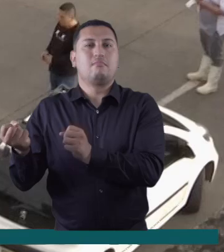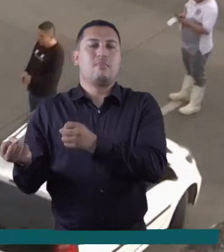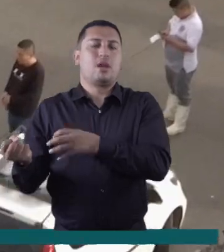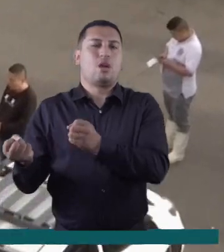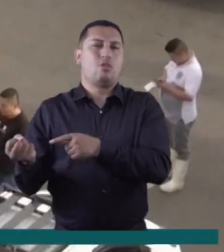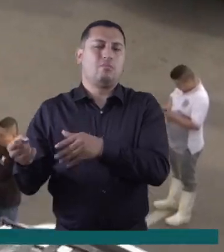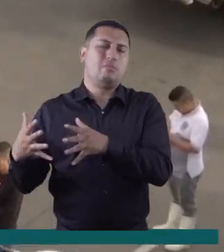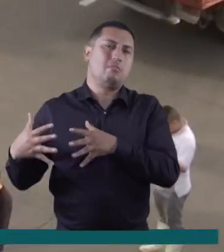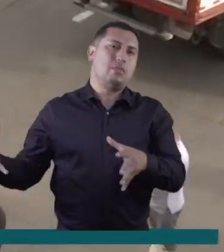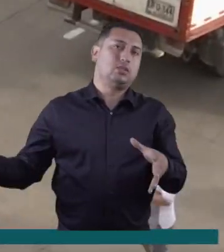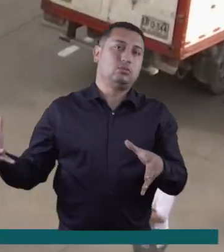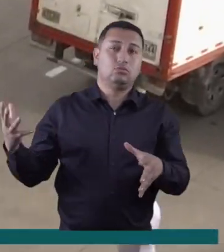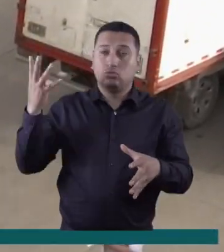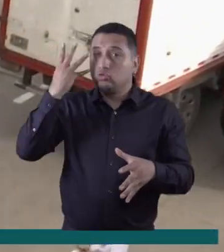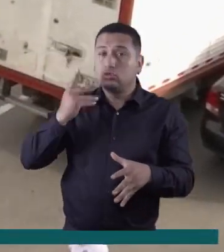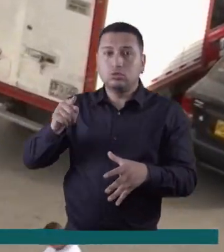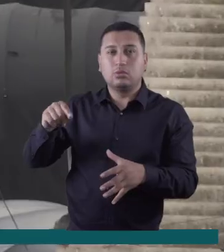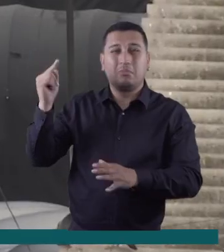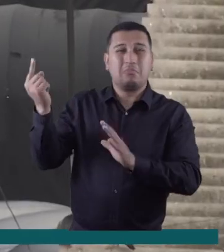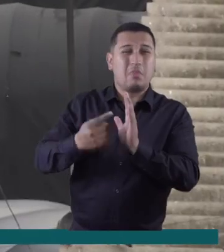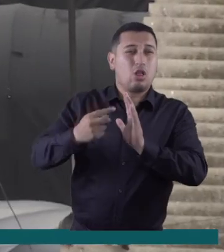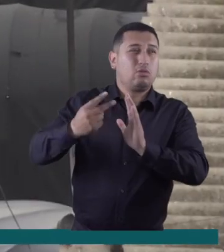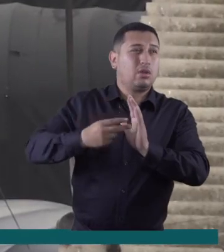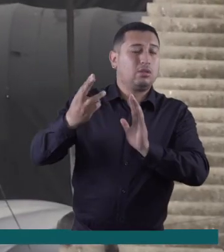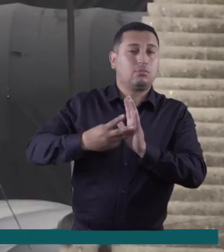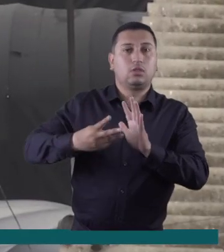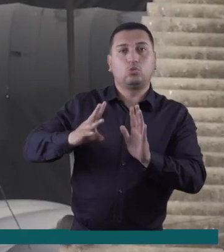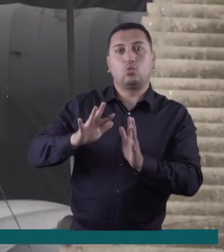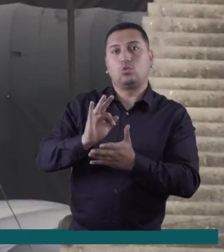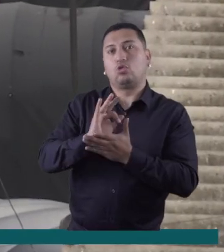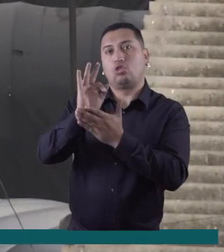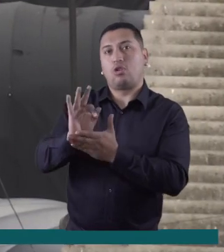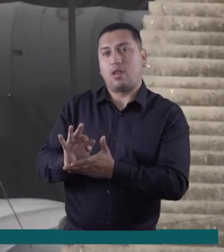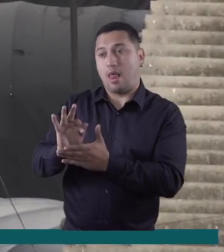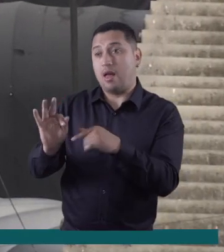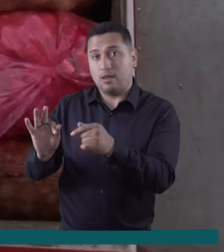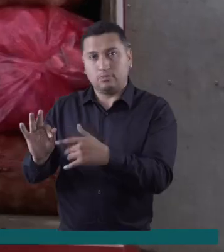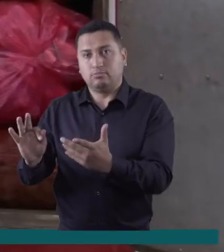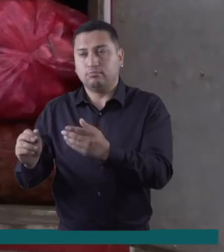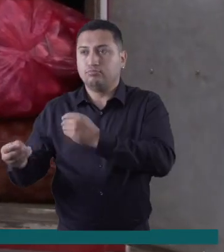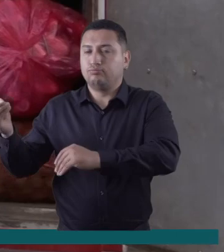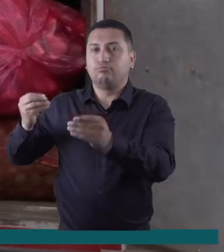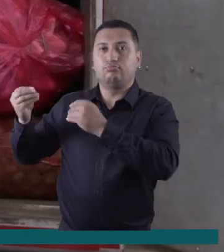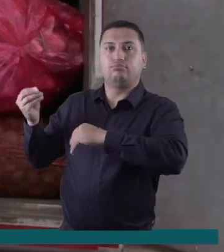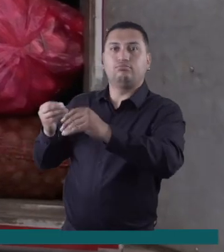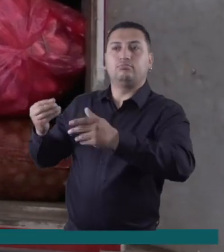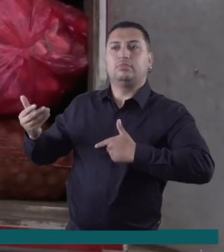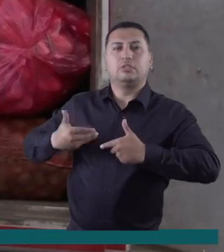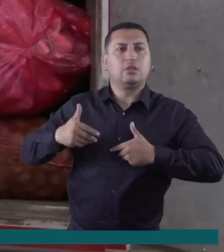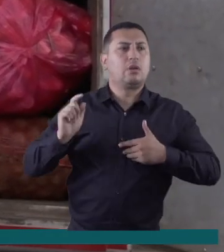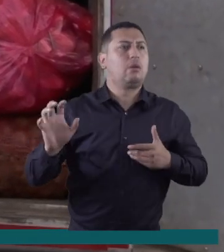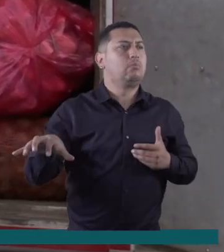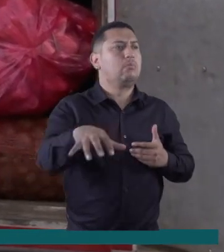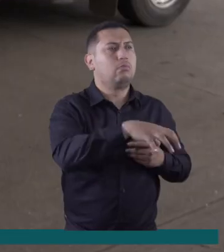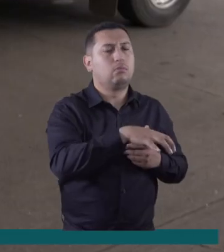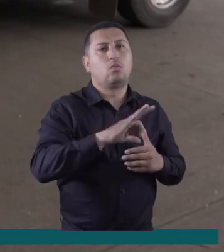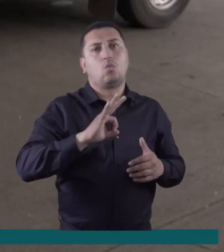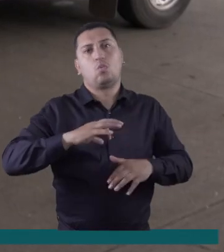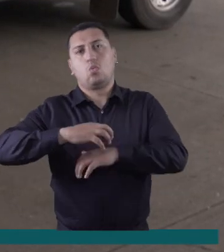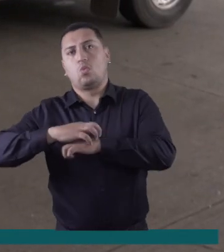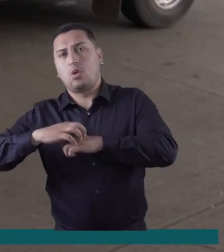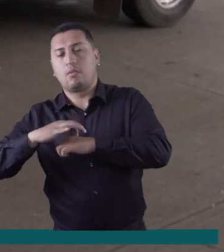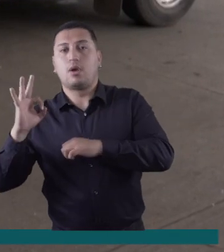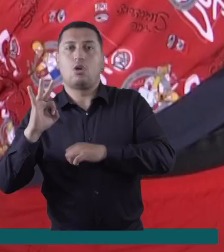A diario llegan miles de toneladas de diferentes productos que posteriormente son comercializados en las tiendas de barrio de Bogotá, Tolima y